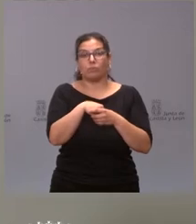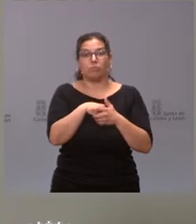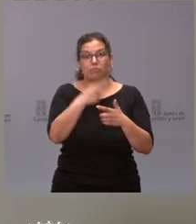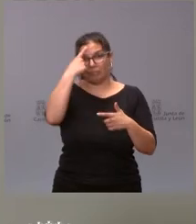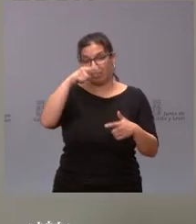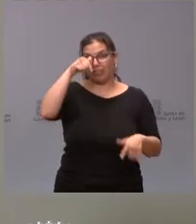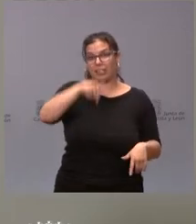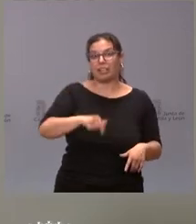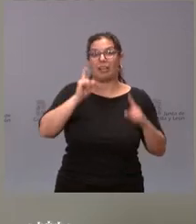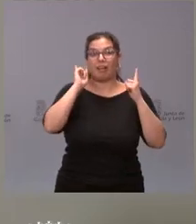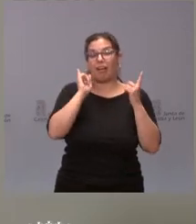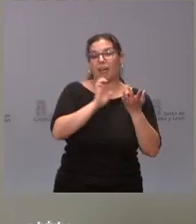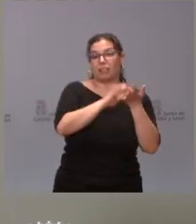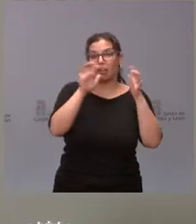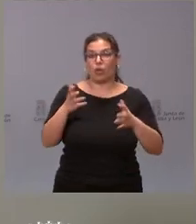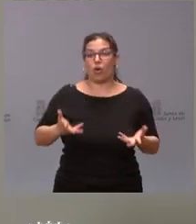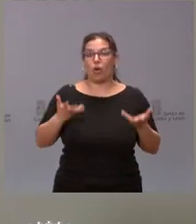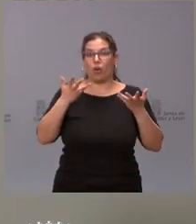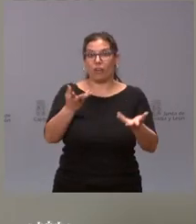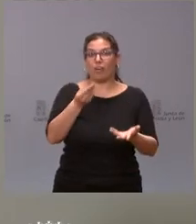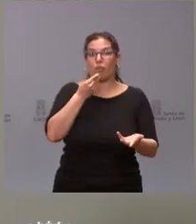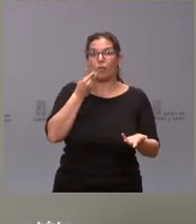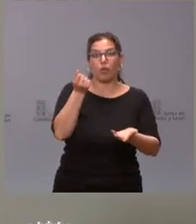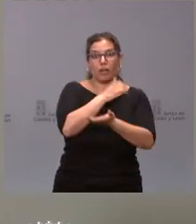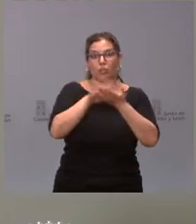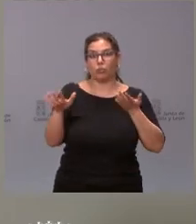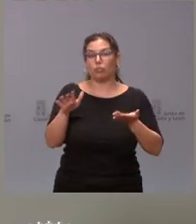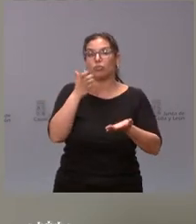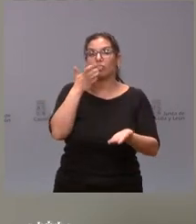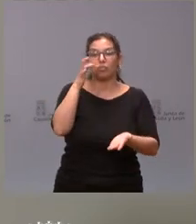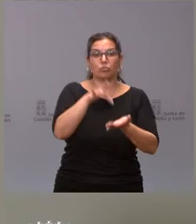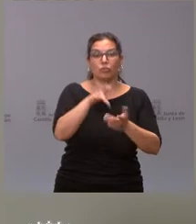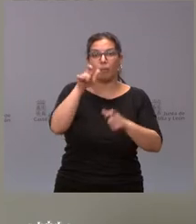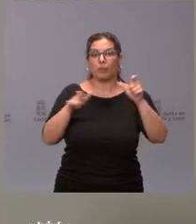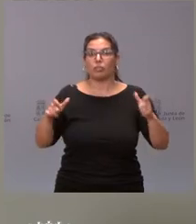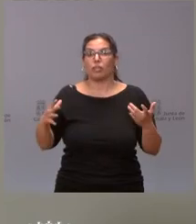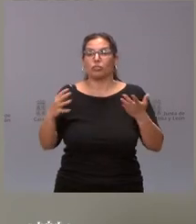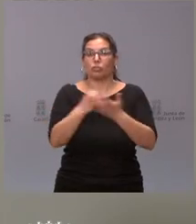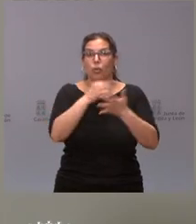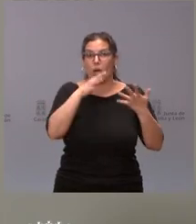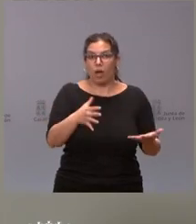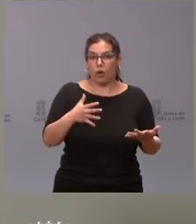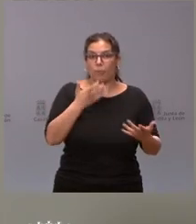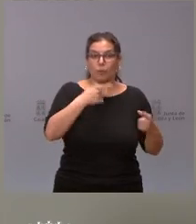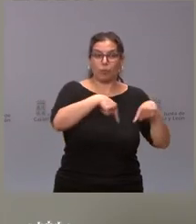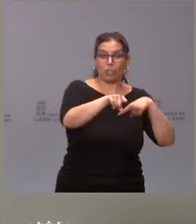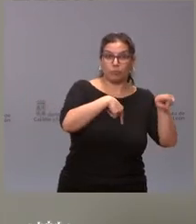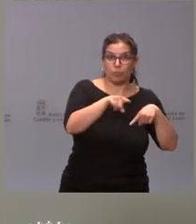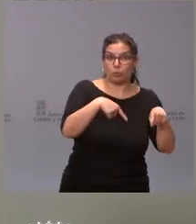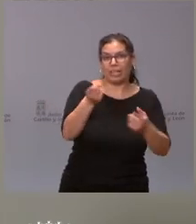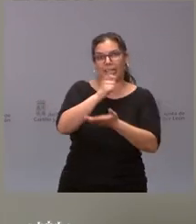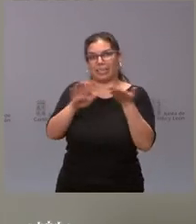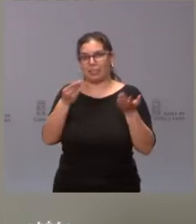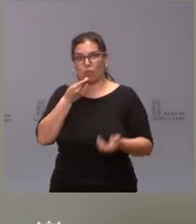el caso de Castilla y León se ofrece comedor escolar gratuito a todas las personas que son beneficiarias de este transporte escolar, lo cual